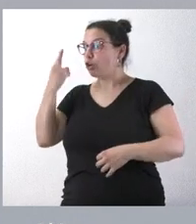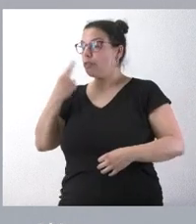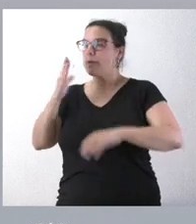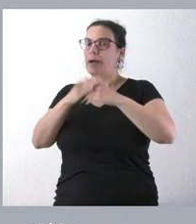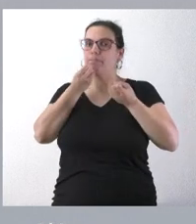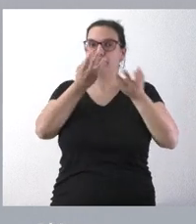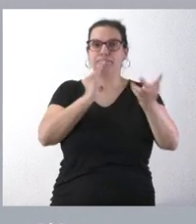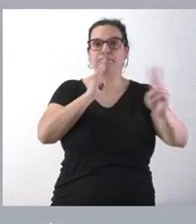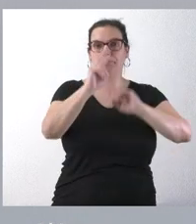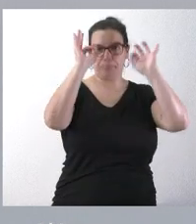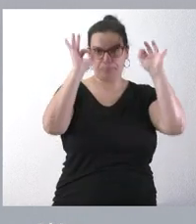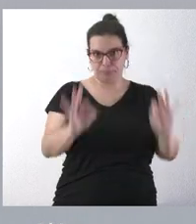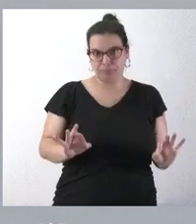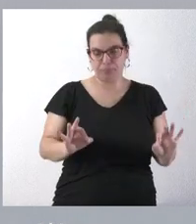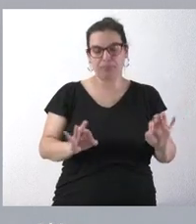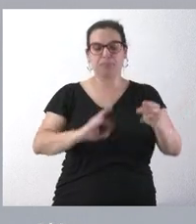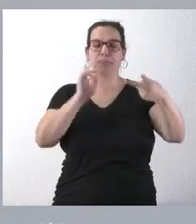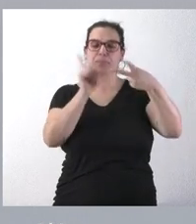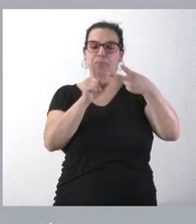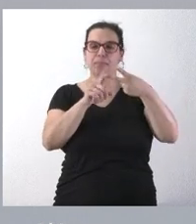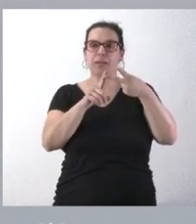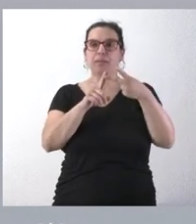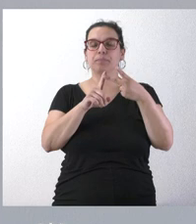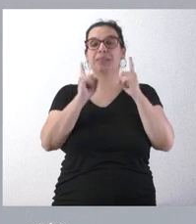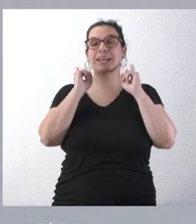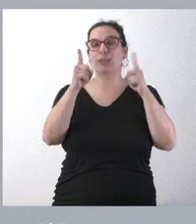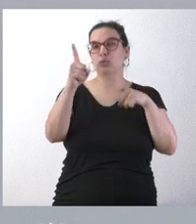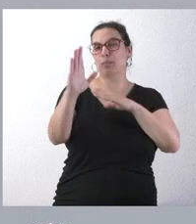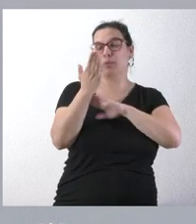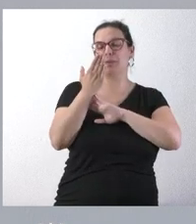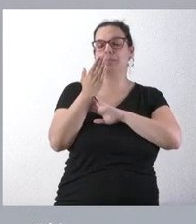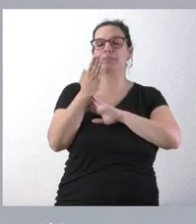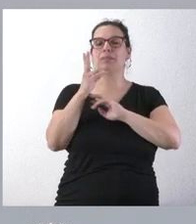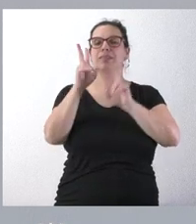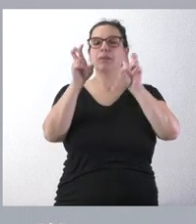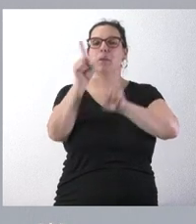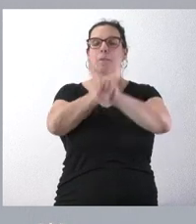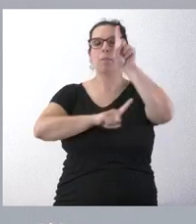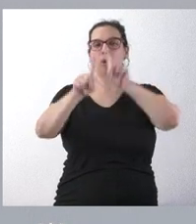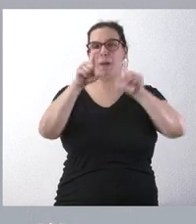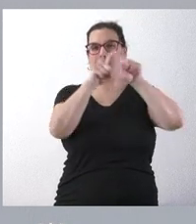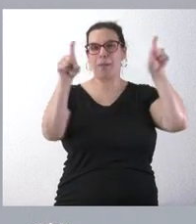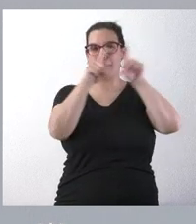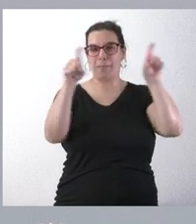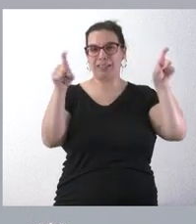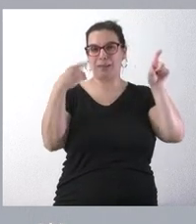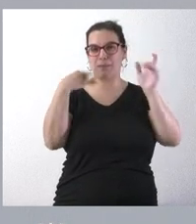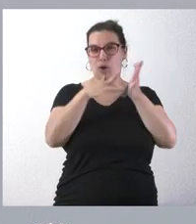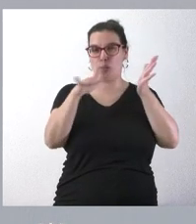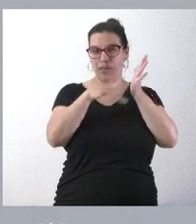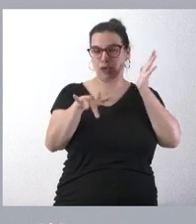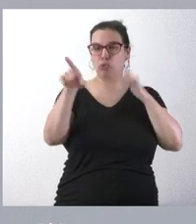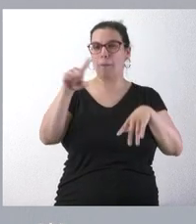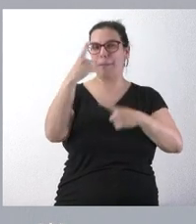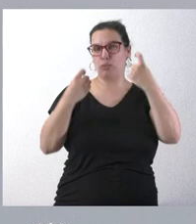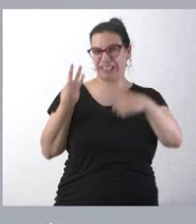señalar. Y en segundo lugar, el caso que usted plantea en relación con el problema que atraviesa la empresa Alaten Aluminio, hacía tres preguntas.